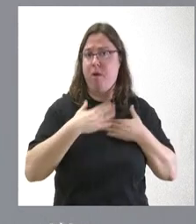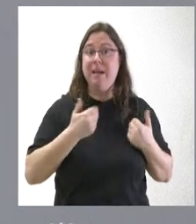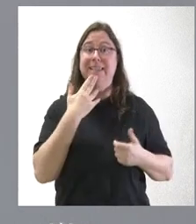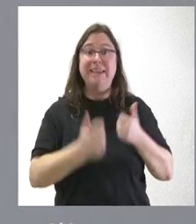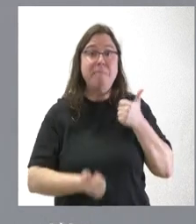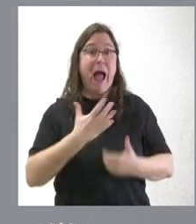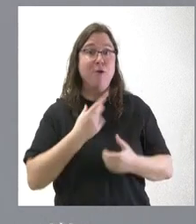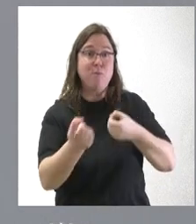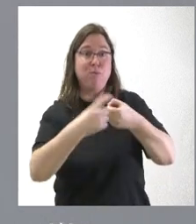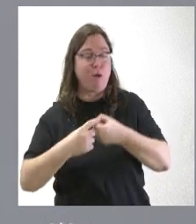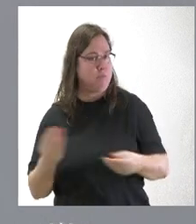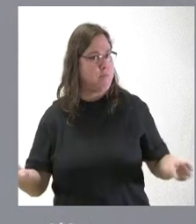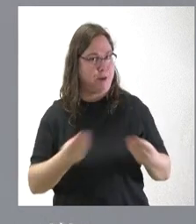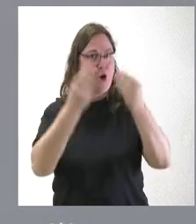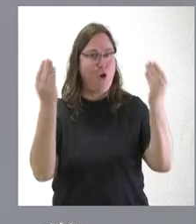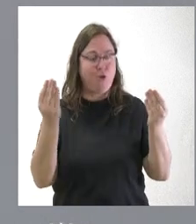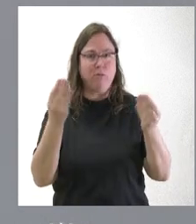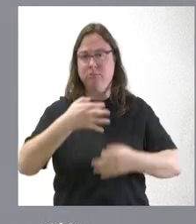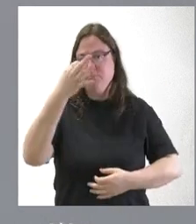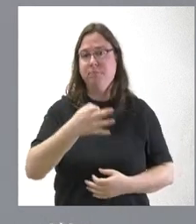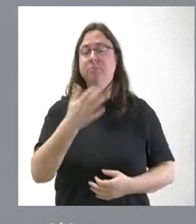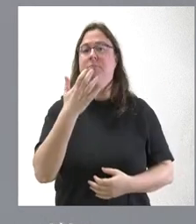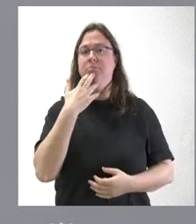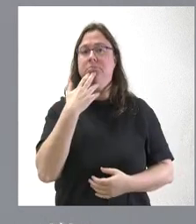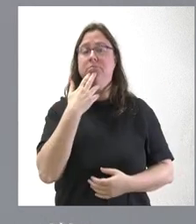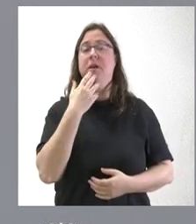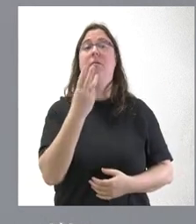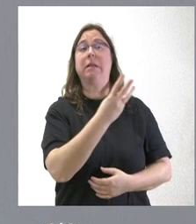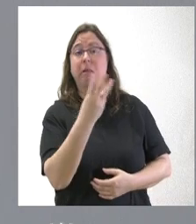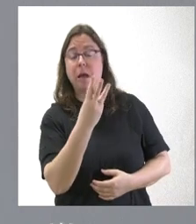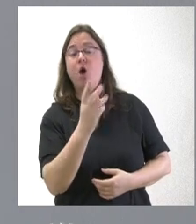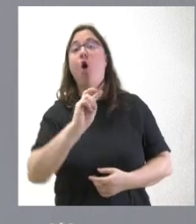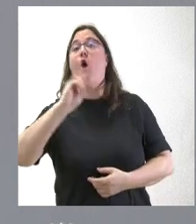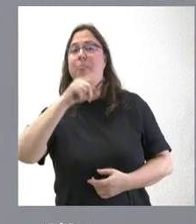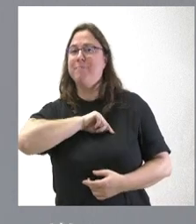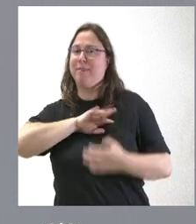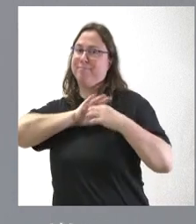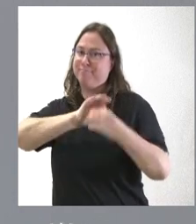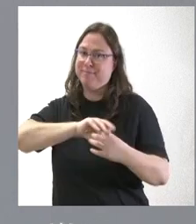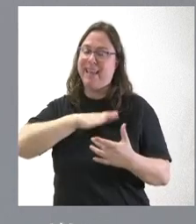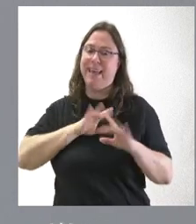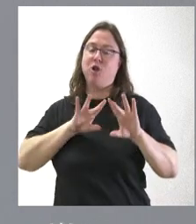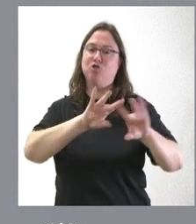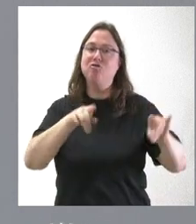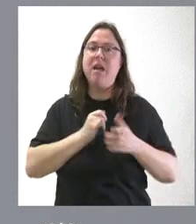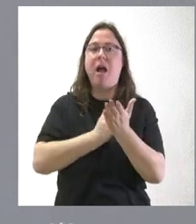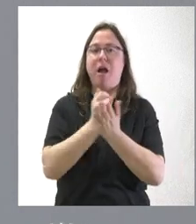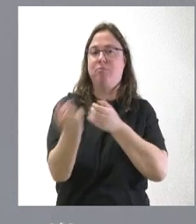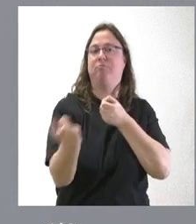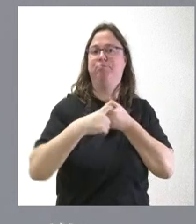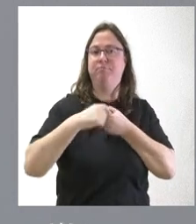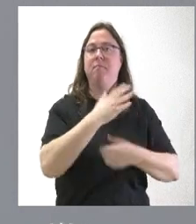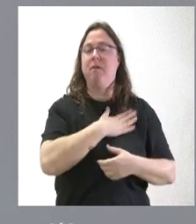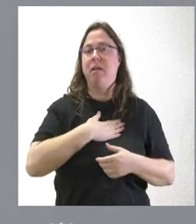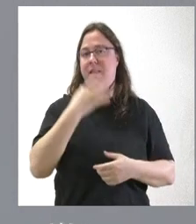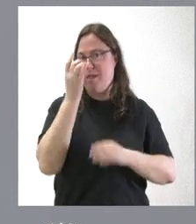ayuntamientos aporten, mucho mejor y, efectivamente, esos ayuntamientos y otros que se sientan identificados con tierra de campos, que sea su